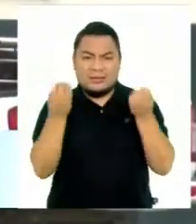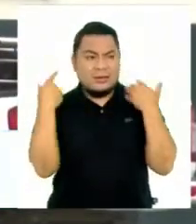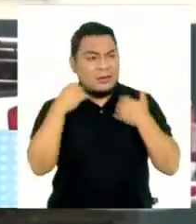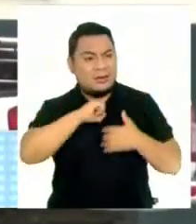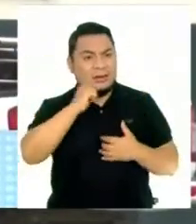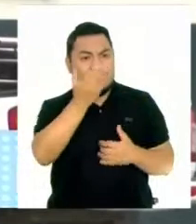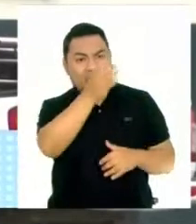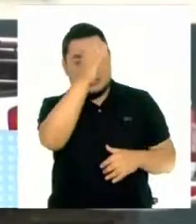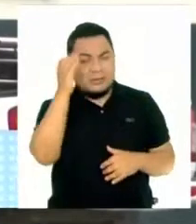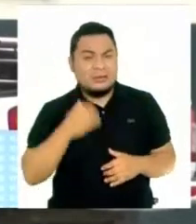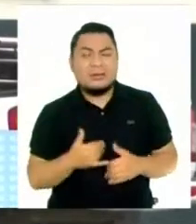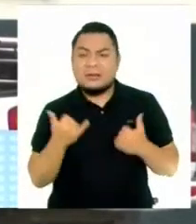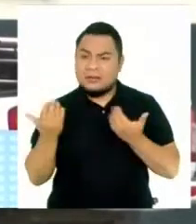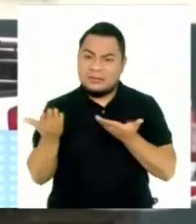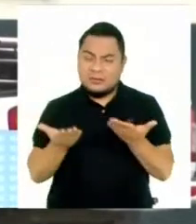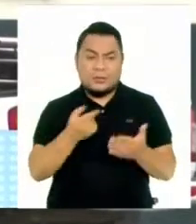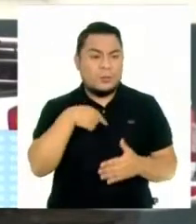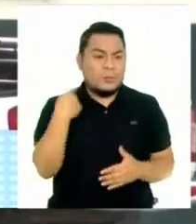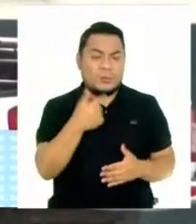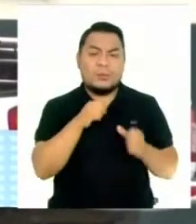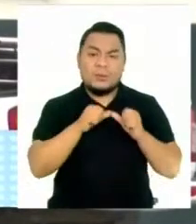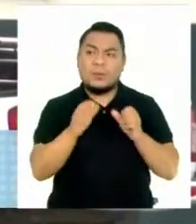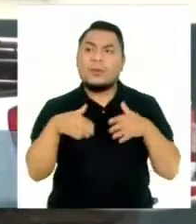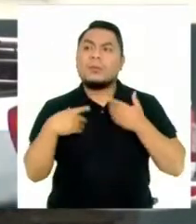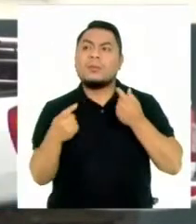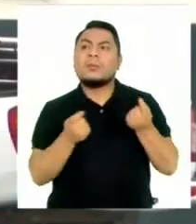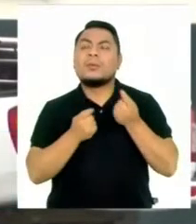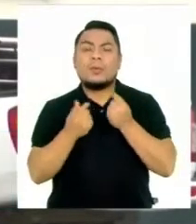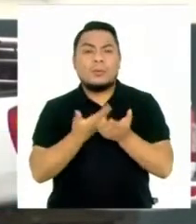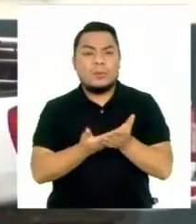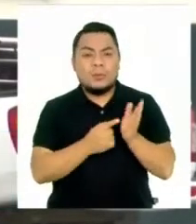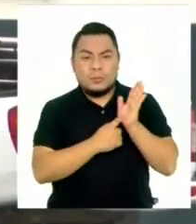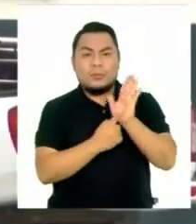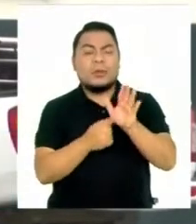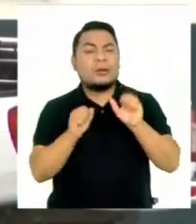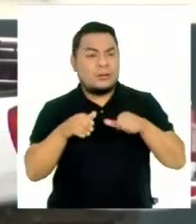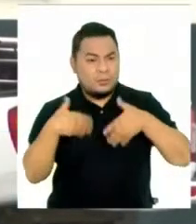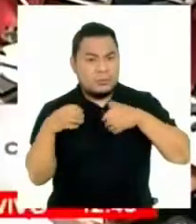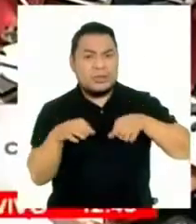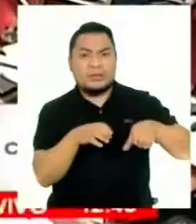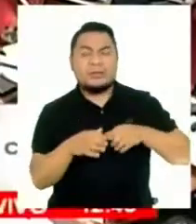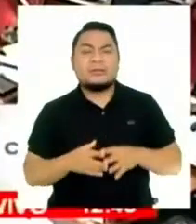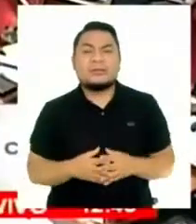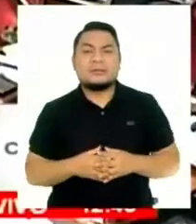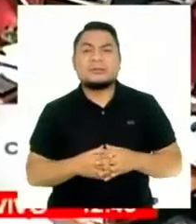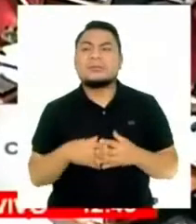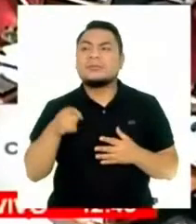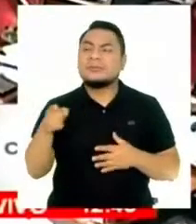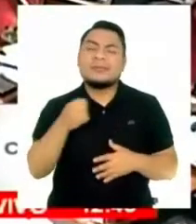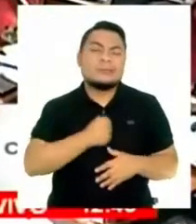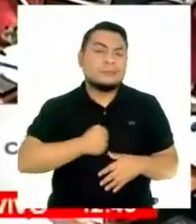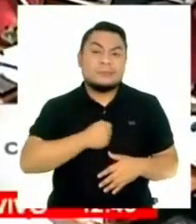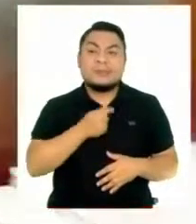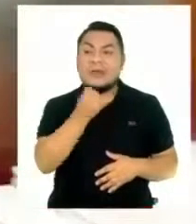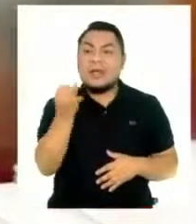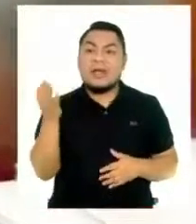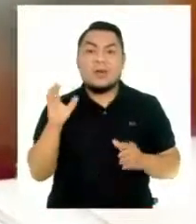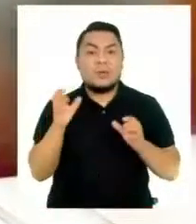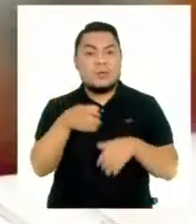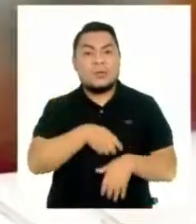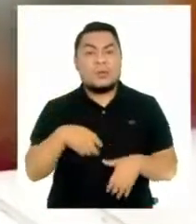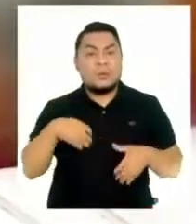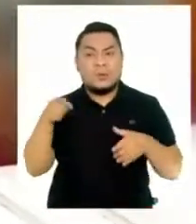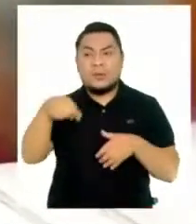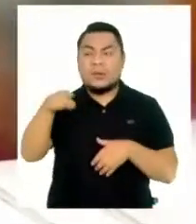espacio para que nosotros seamos capaces de demostrar lo que somos capaces de hacer. Lamentan que ciertas bancadas en el